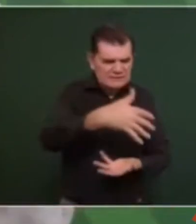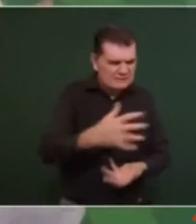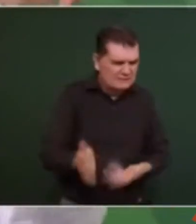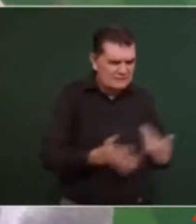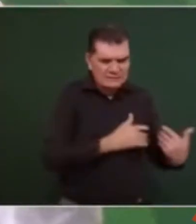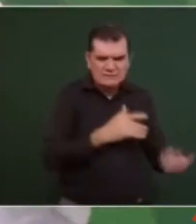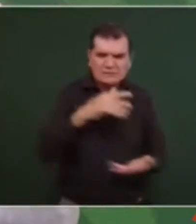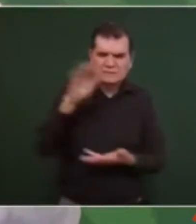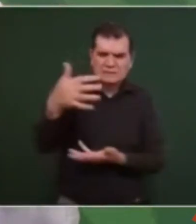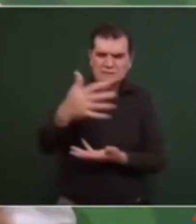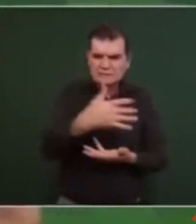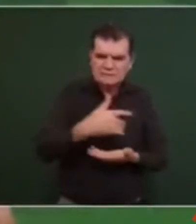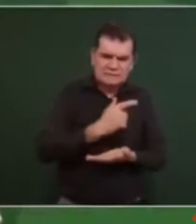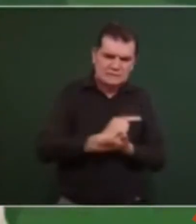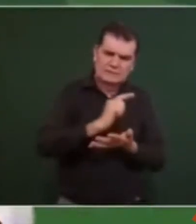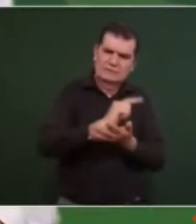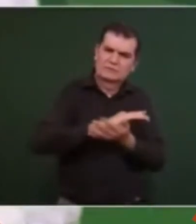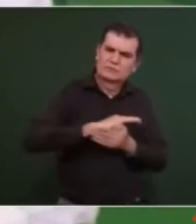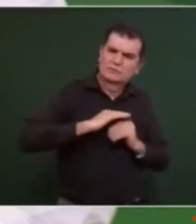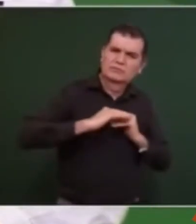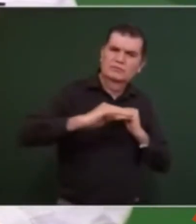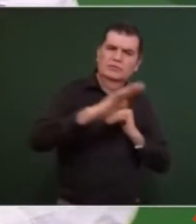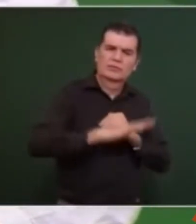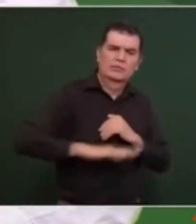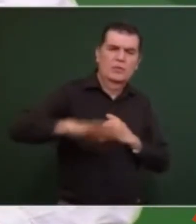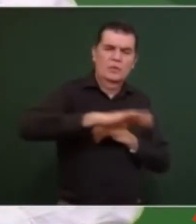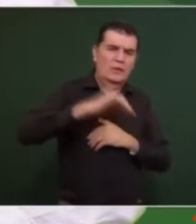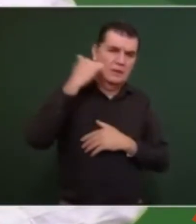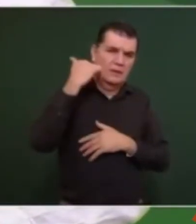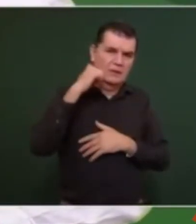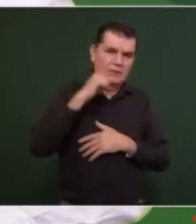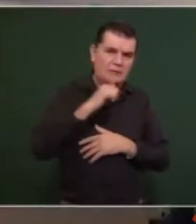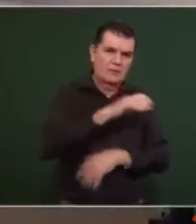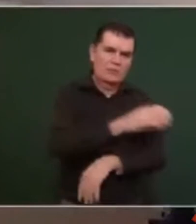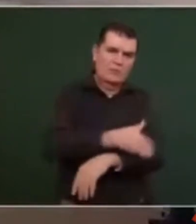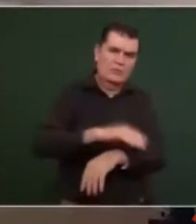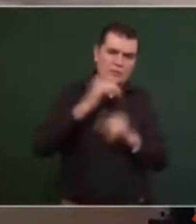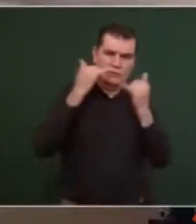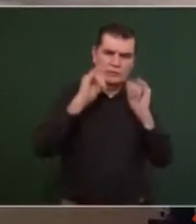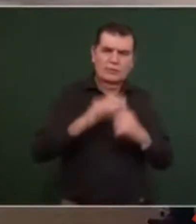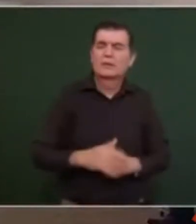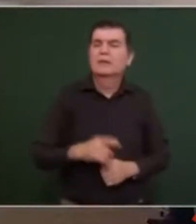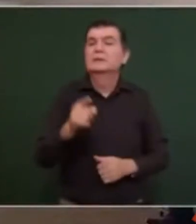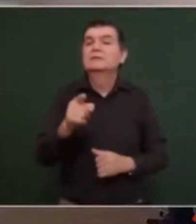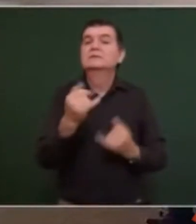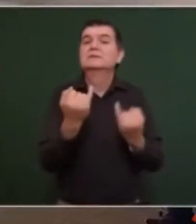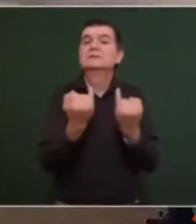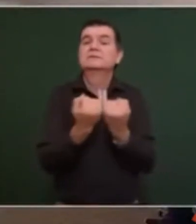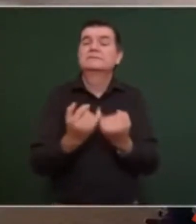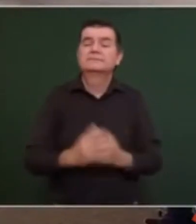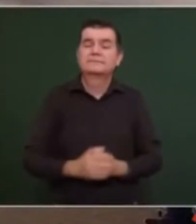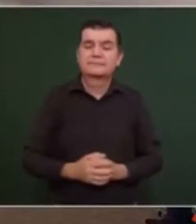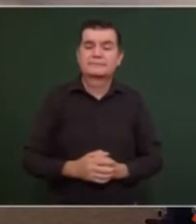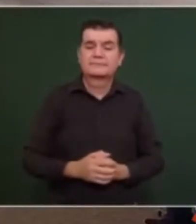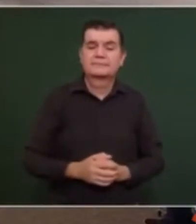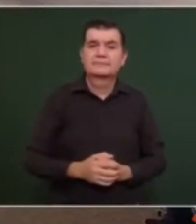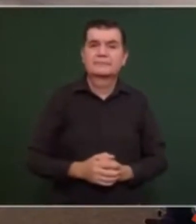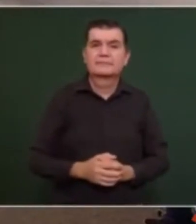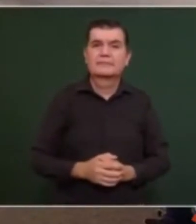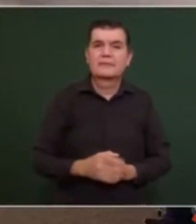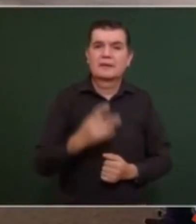limpiando eh Acapulco y Coyuca esto eh es